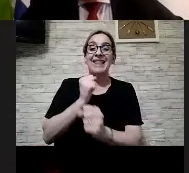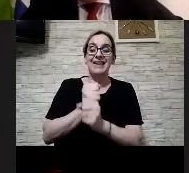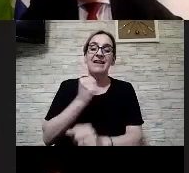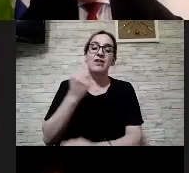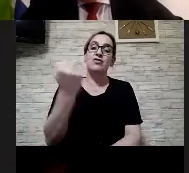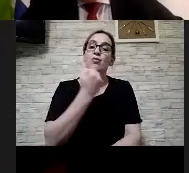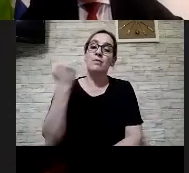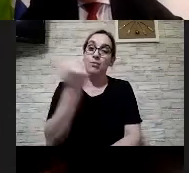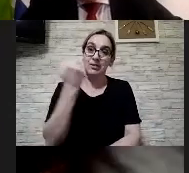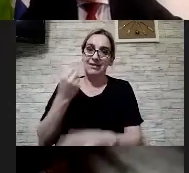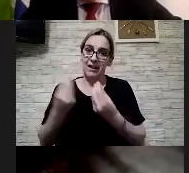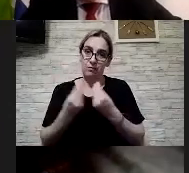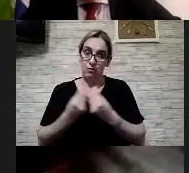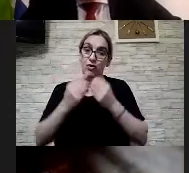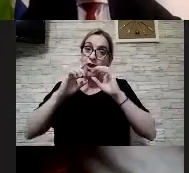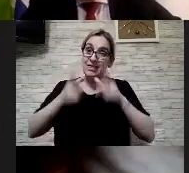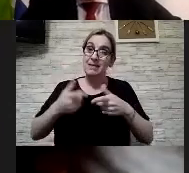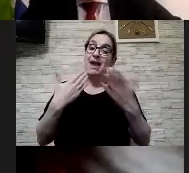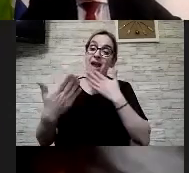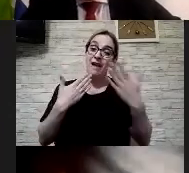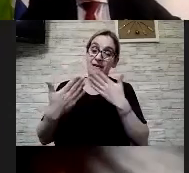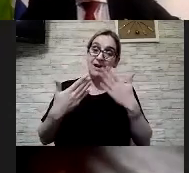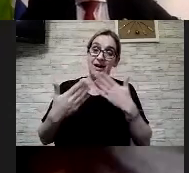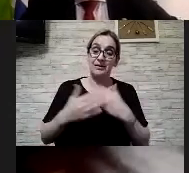¿sí? como también hablábamos en la RBC